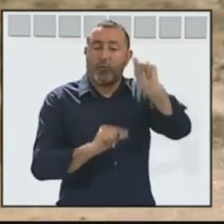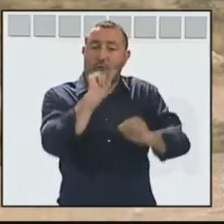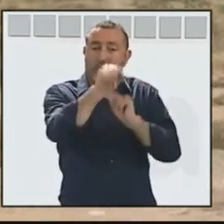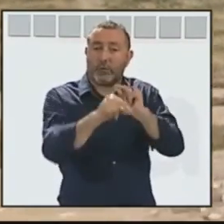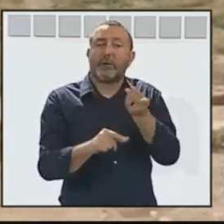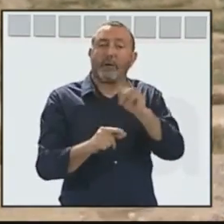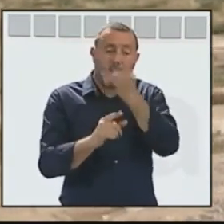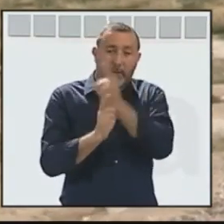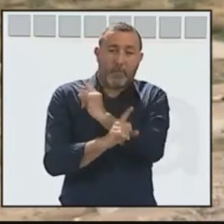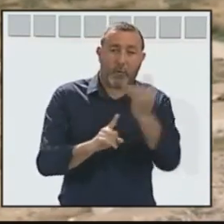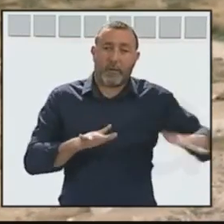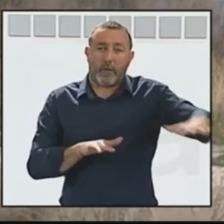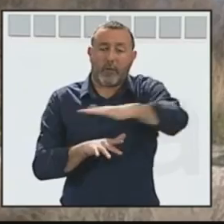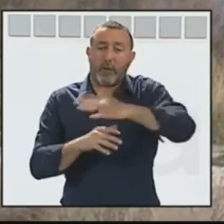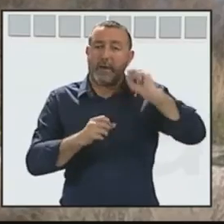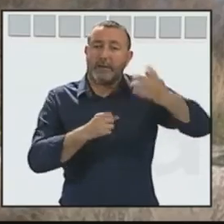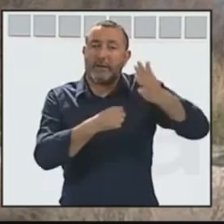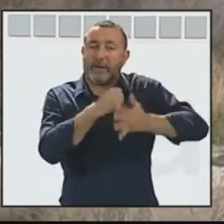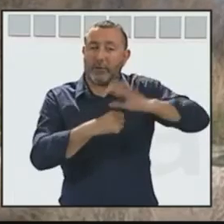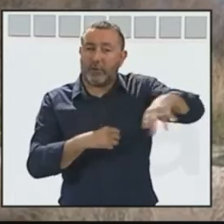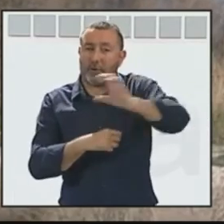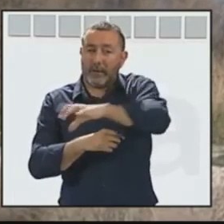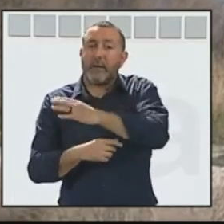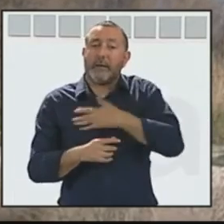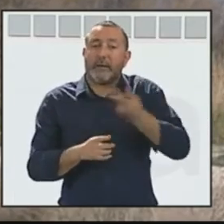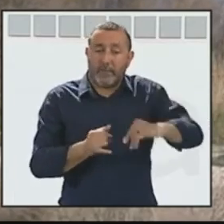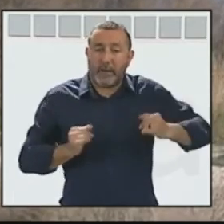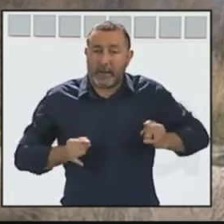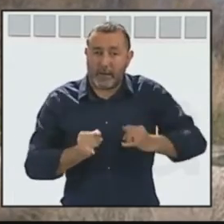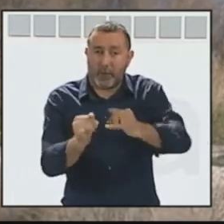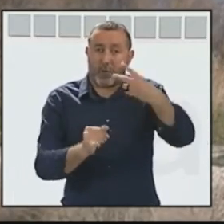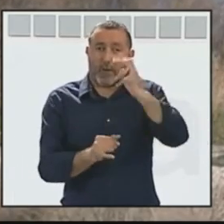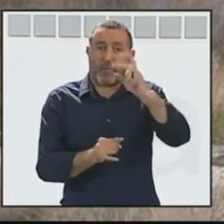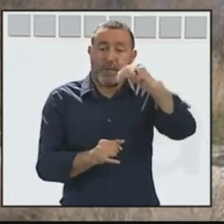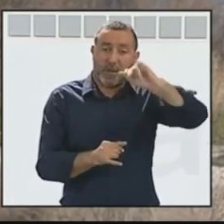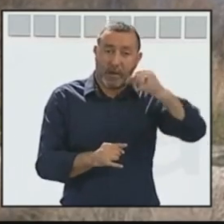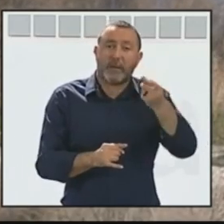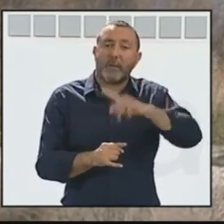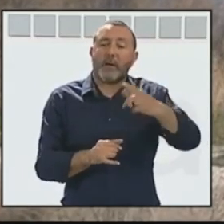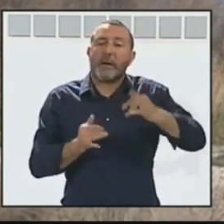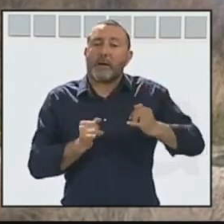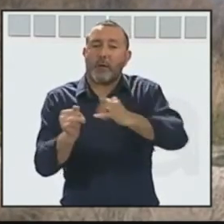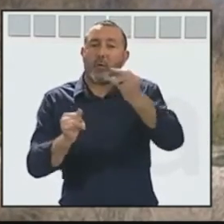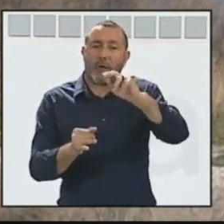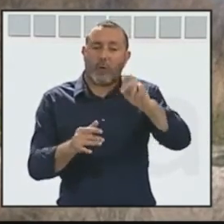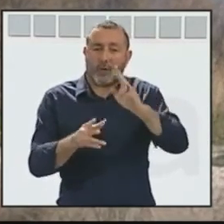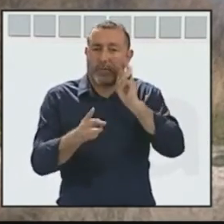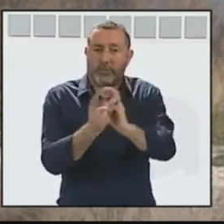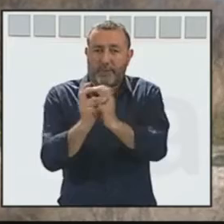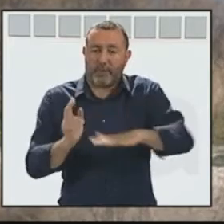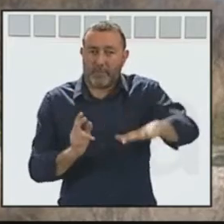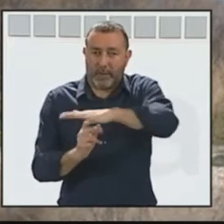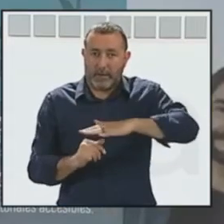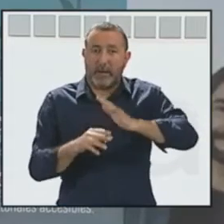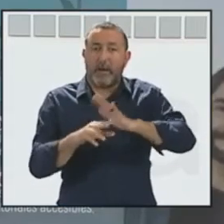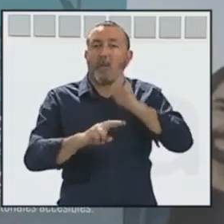del bosque urbano en los terrenos de Repsol y la recuperación del Guadalmedina, Guadalhorce y los espacios litorales o un nuevo modelo productivo centrado en